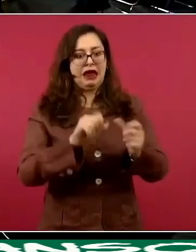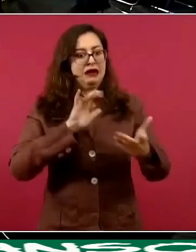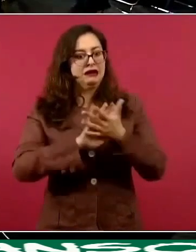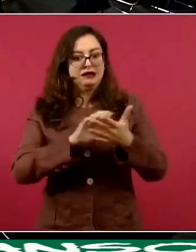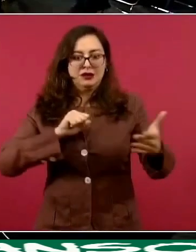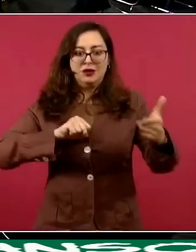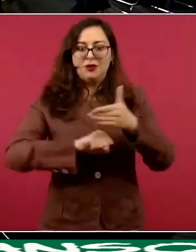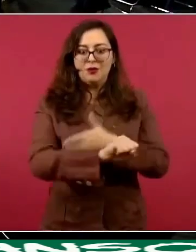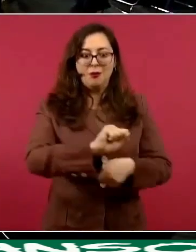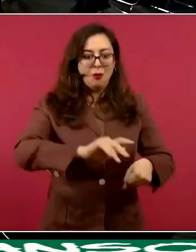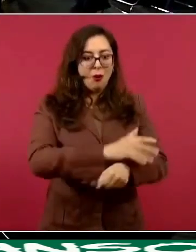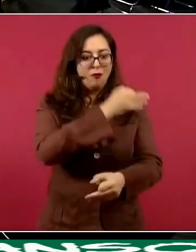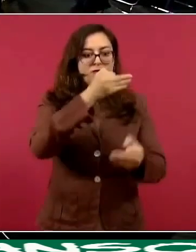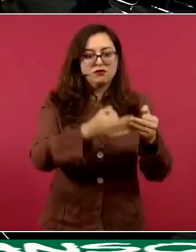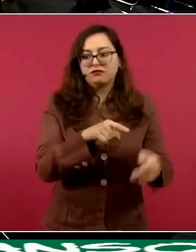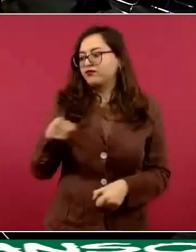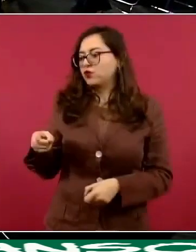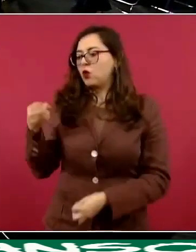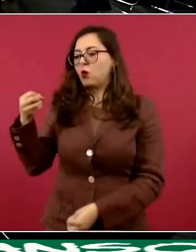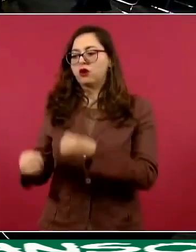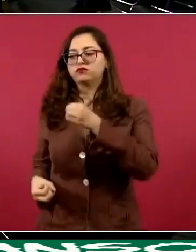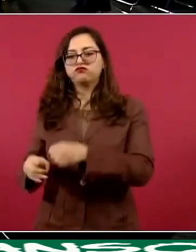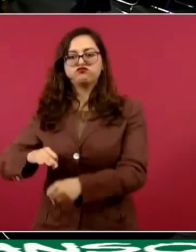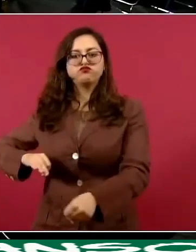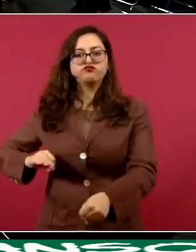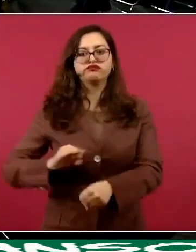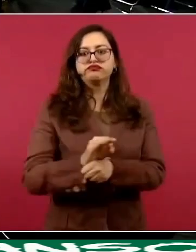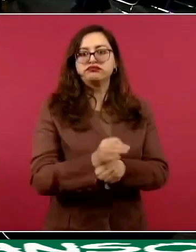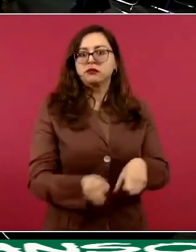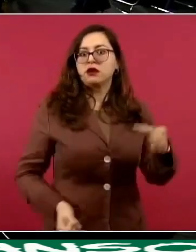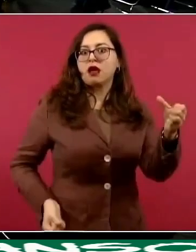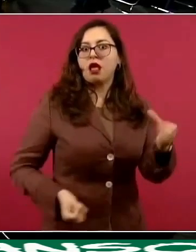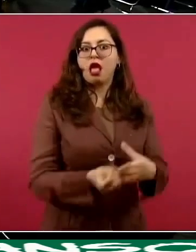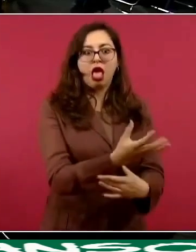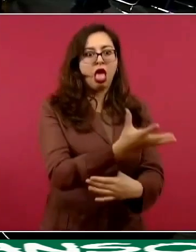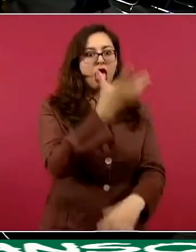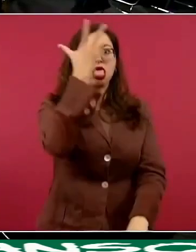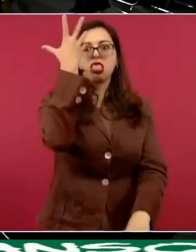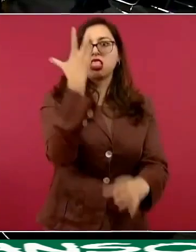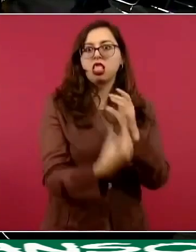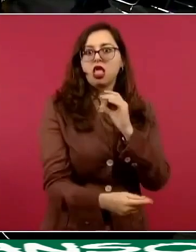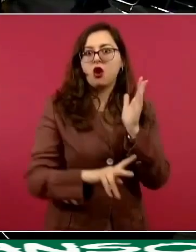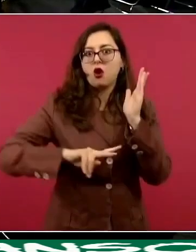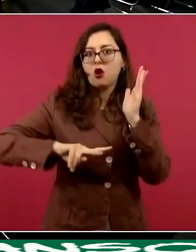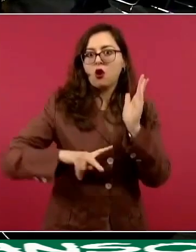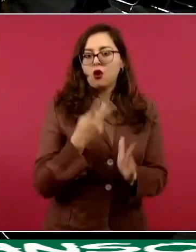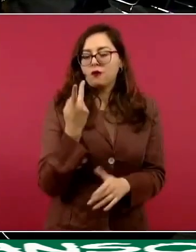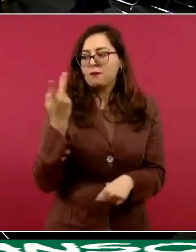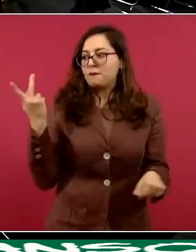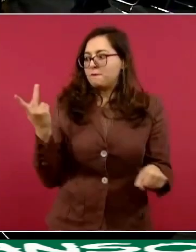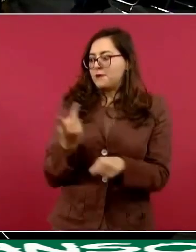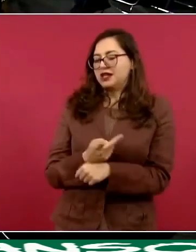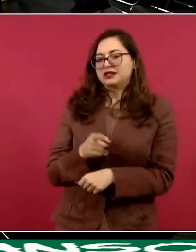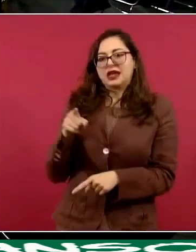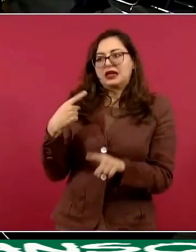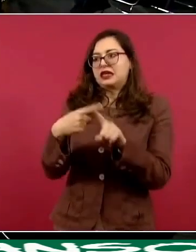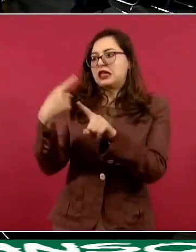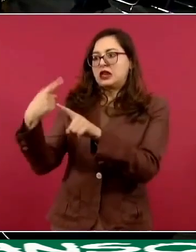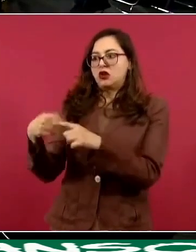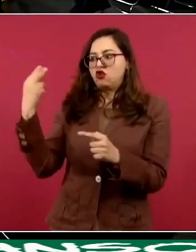este señalamiento público y no hay transparencia de quiénes son. Le pregunto esto, porque finalmente